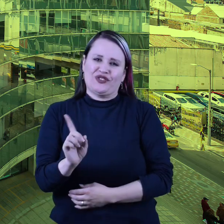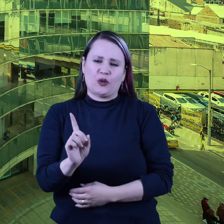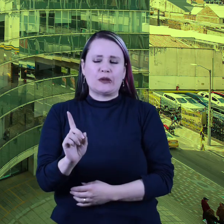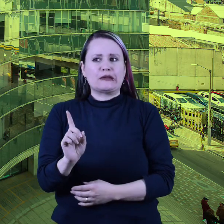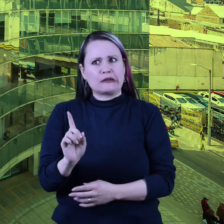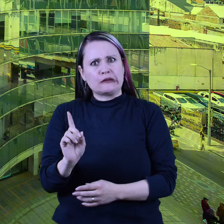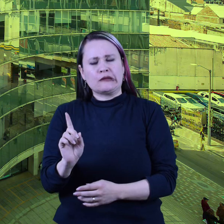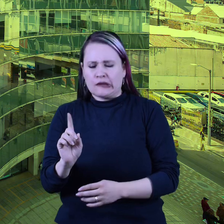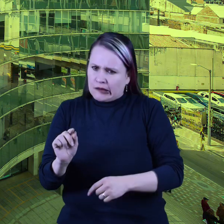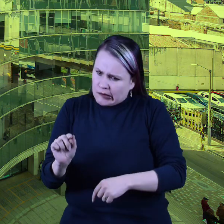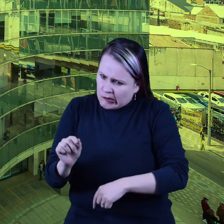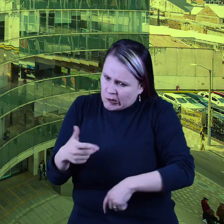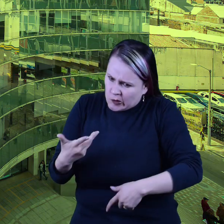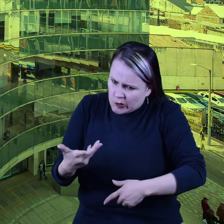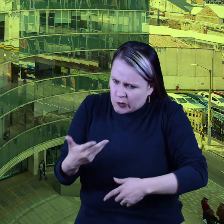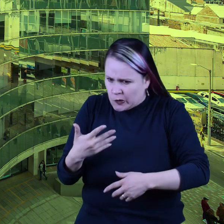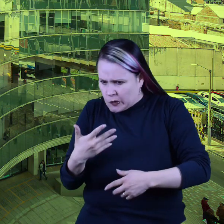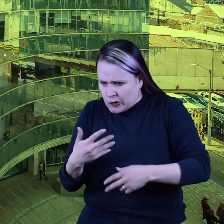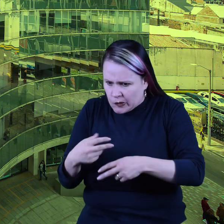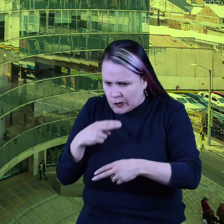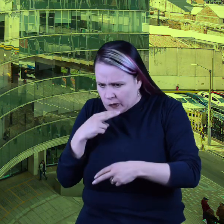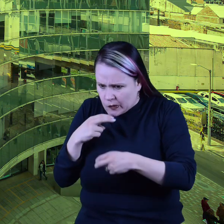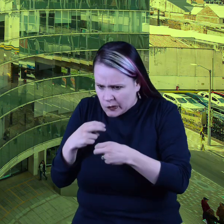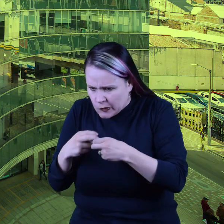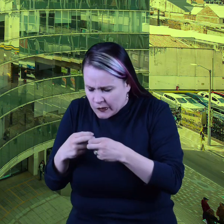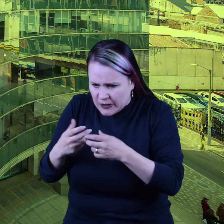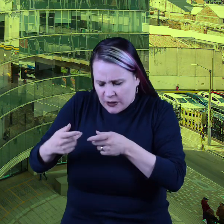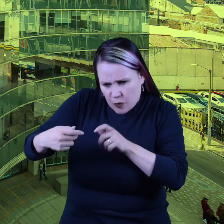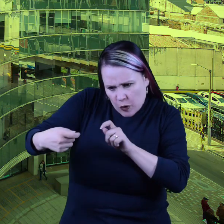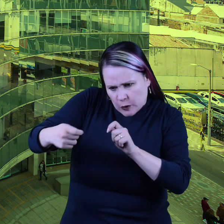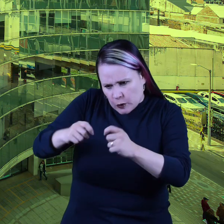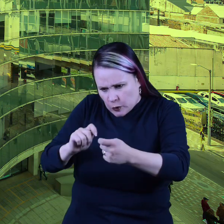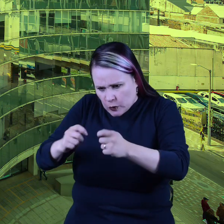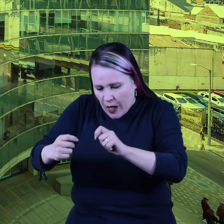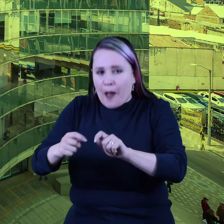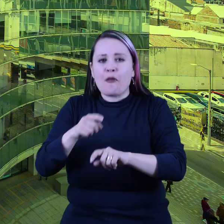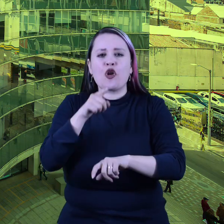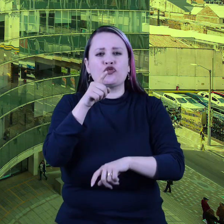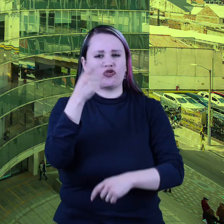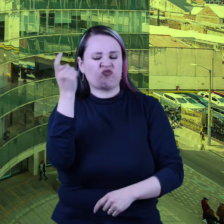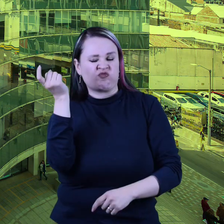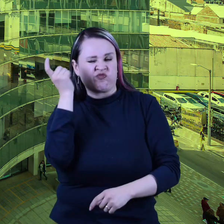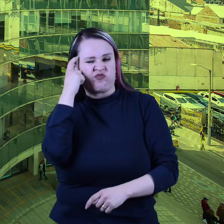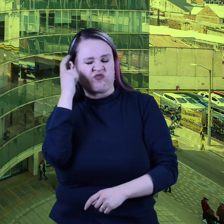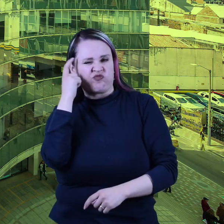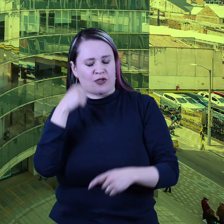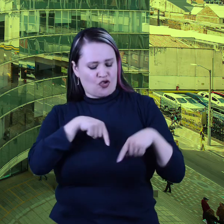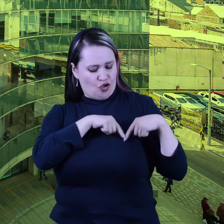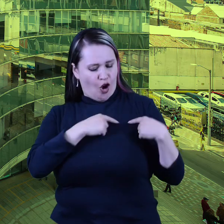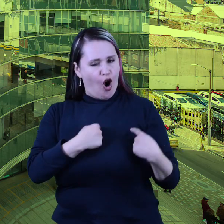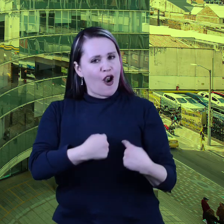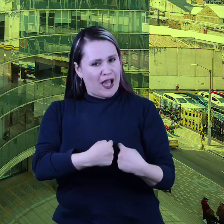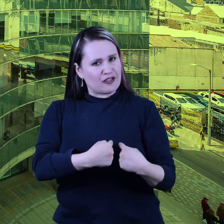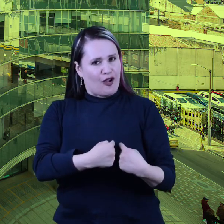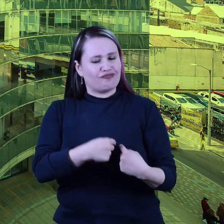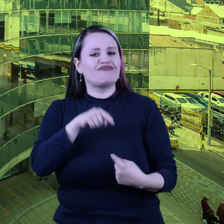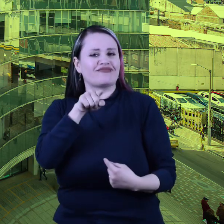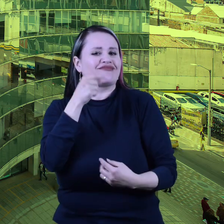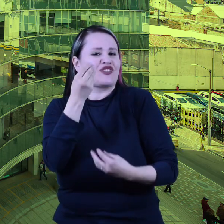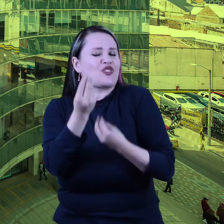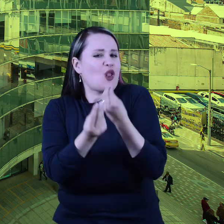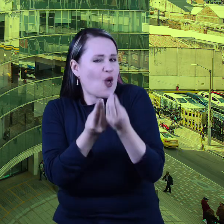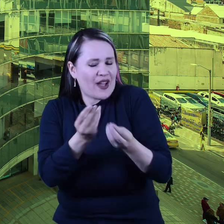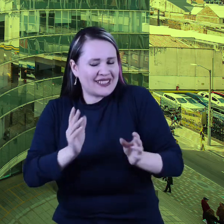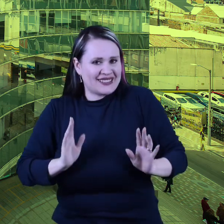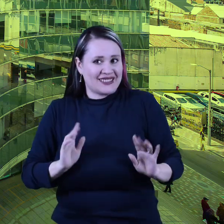metes como cabeza, lo haces y trabajar en esto, preparar esto no es digamos que